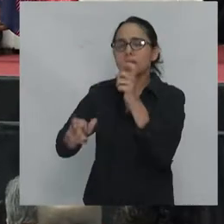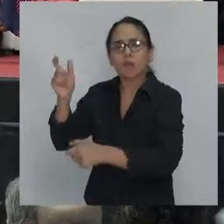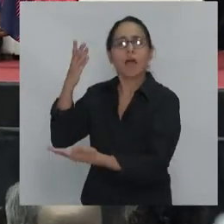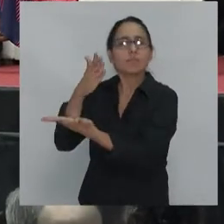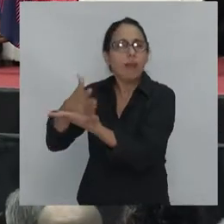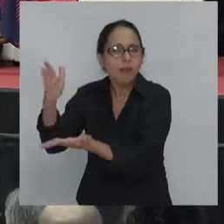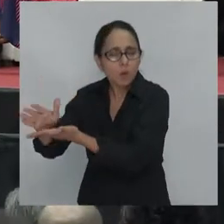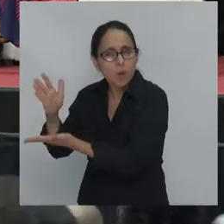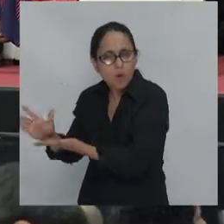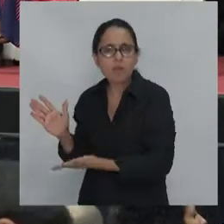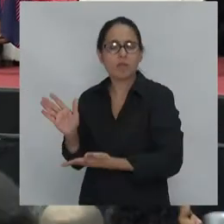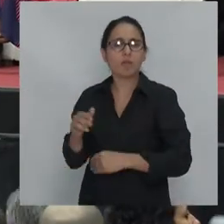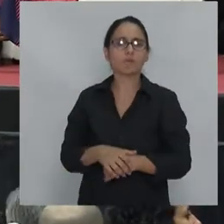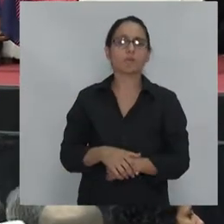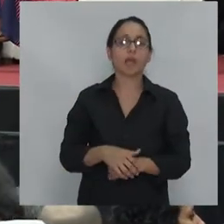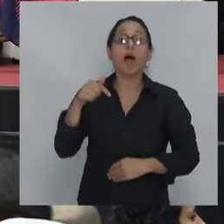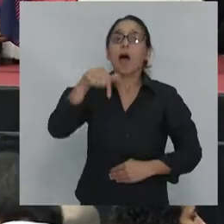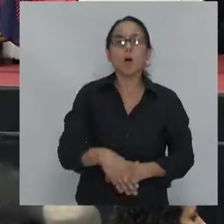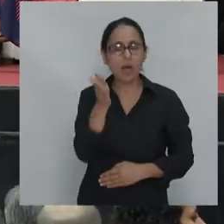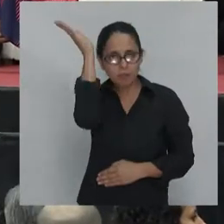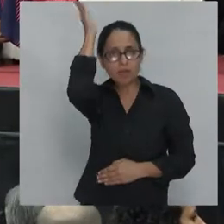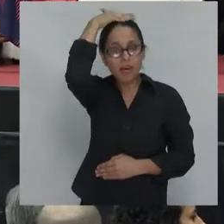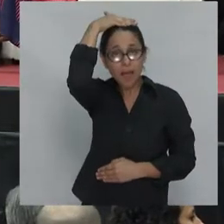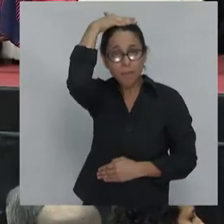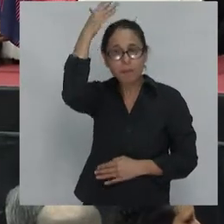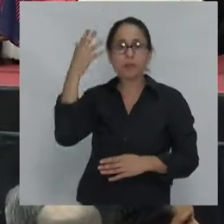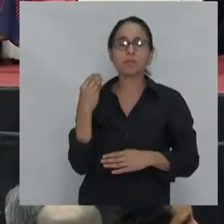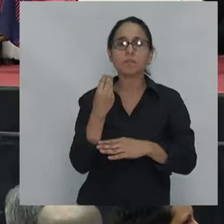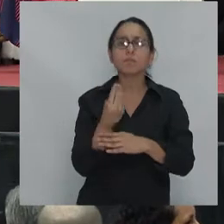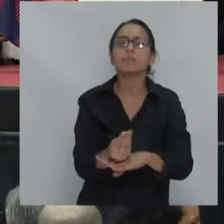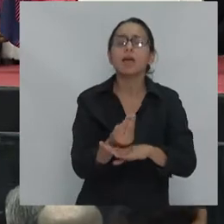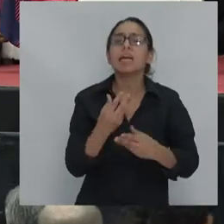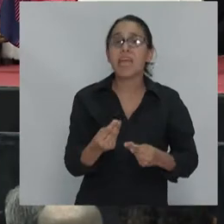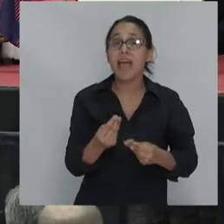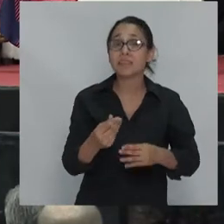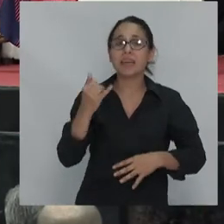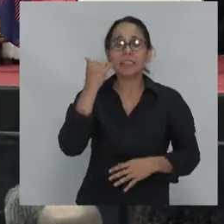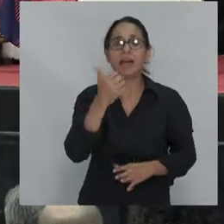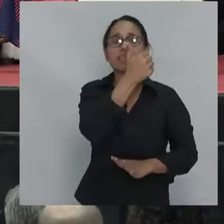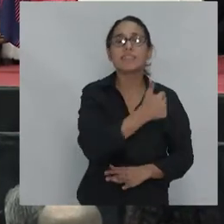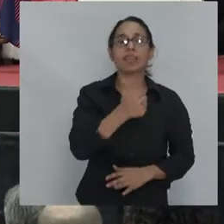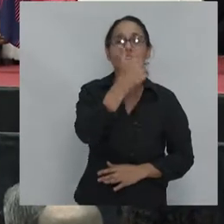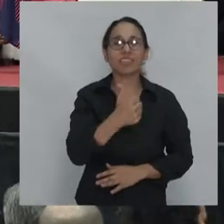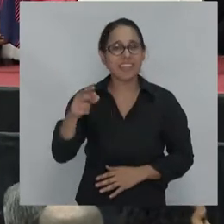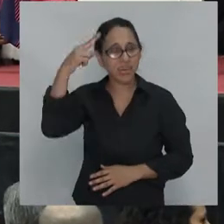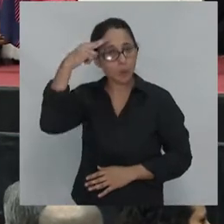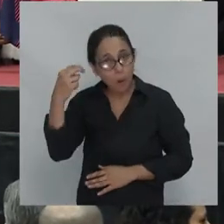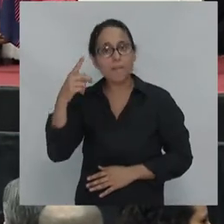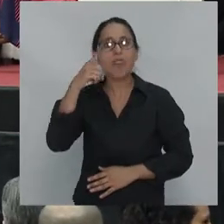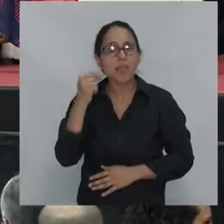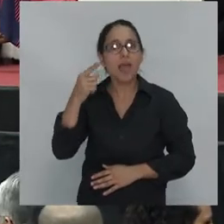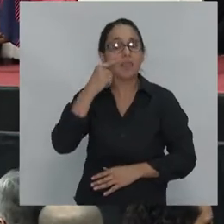abandonados. Hoy Trump lleva 669 días de gobierno, 669 días